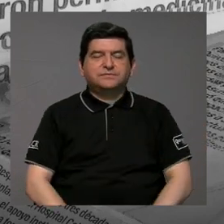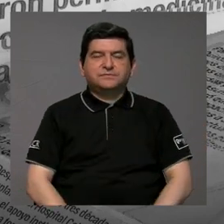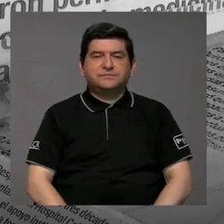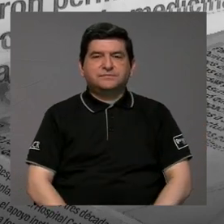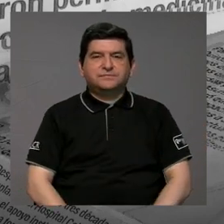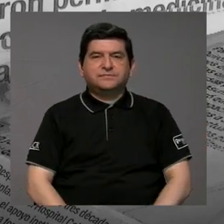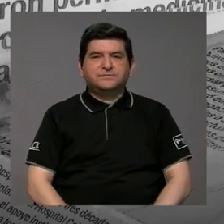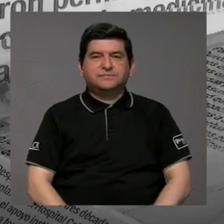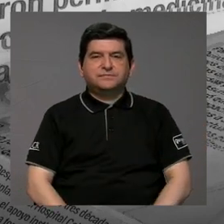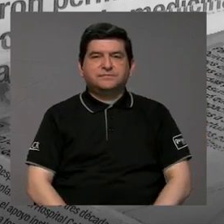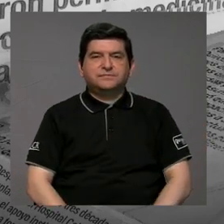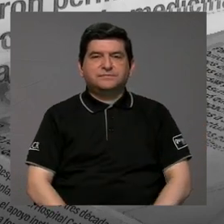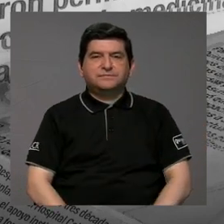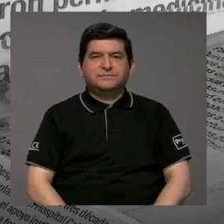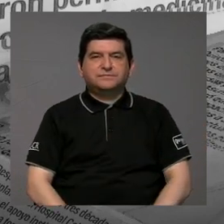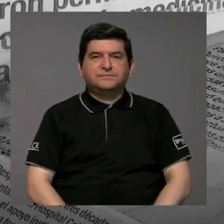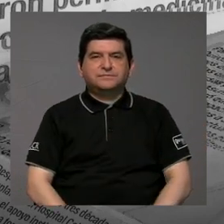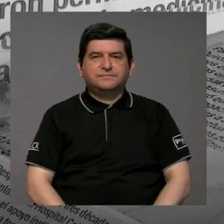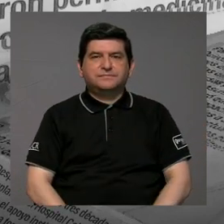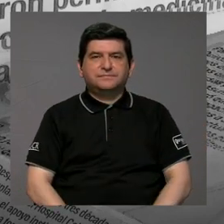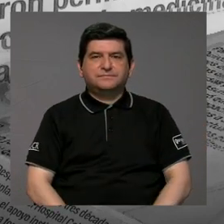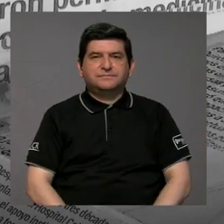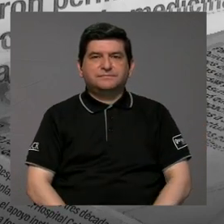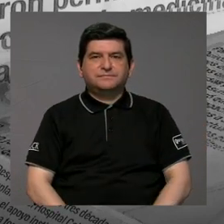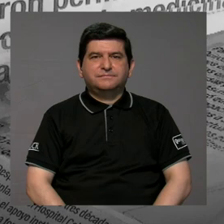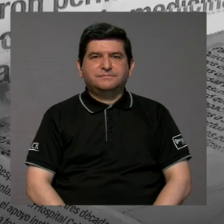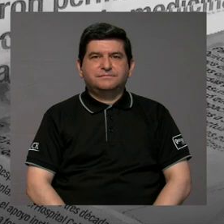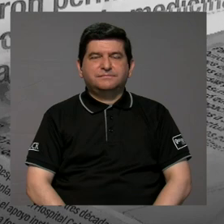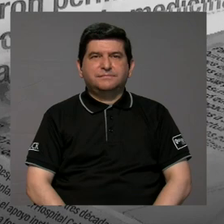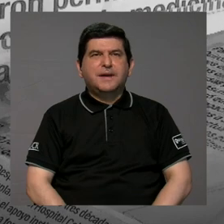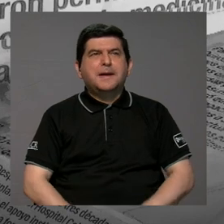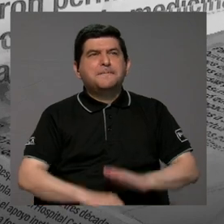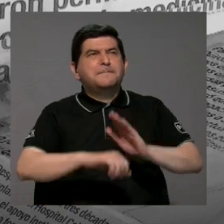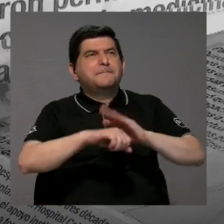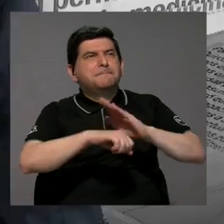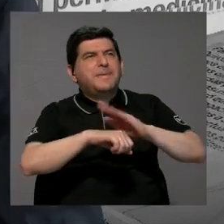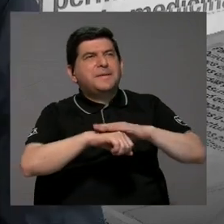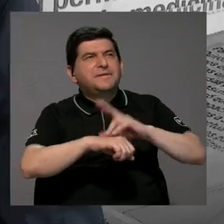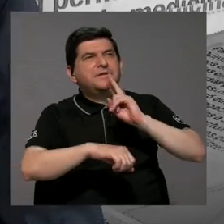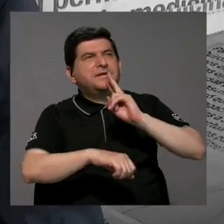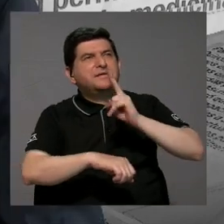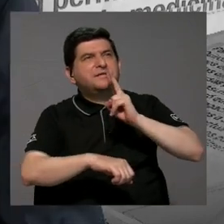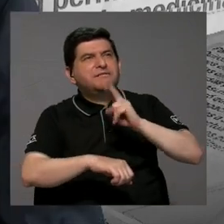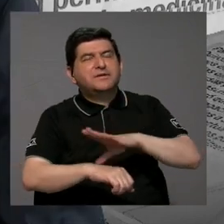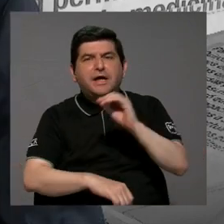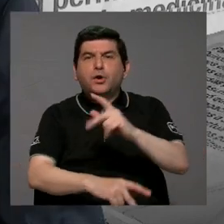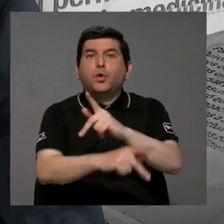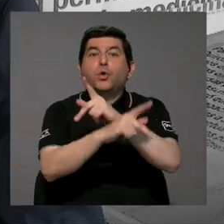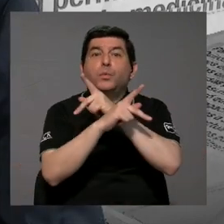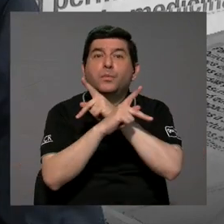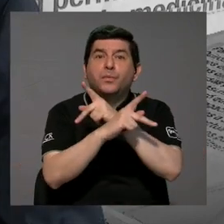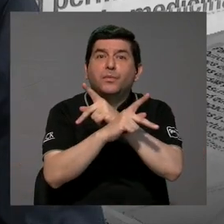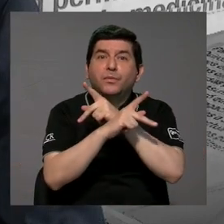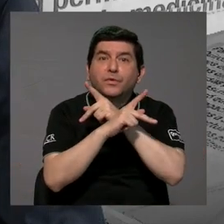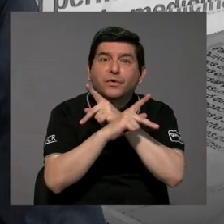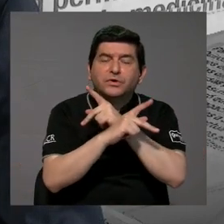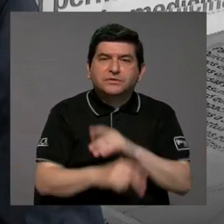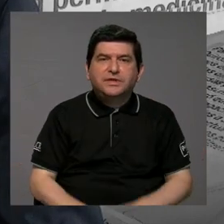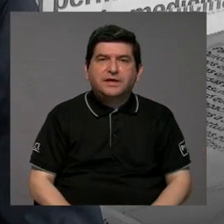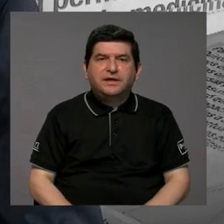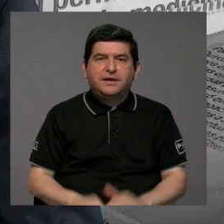brindará realmente o blindará a la